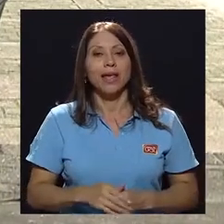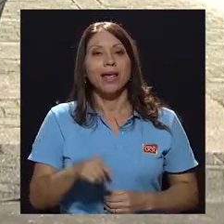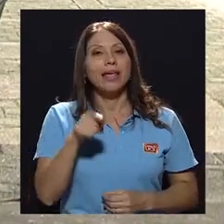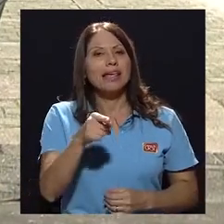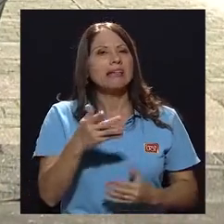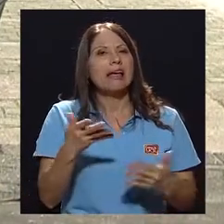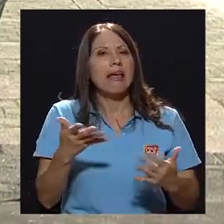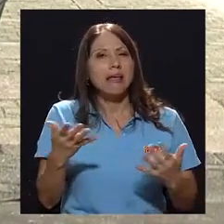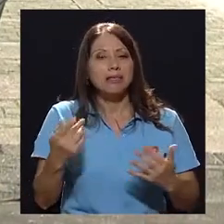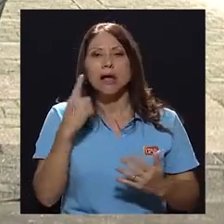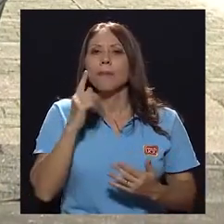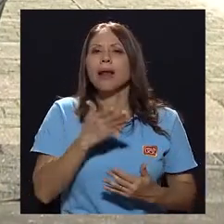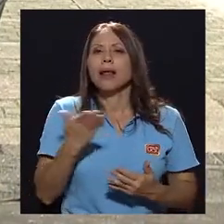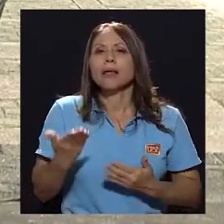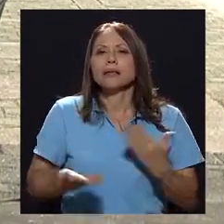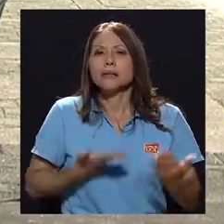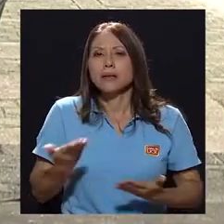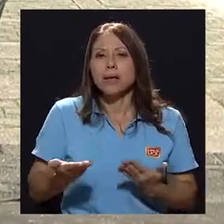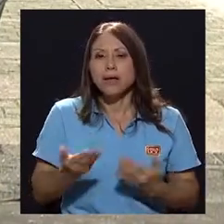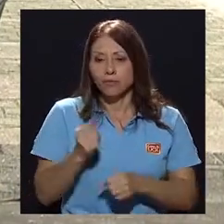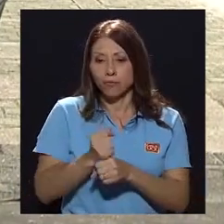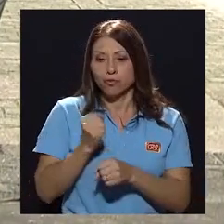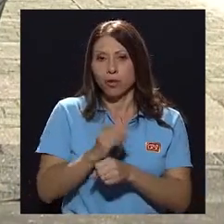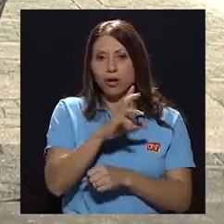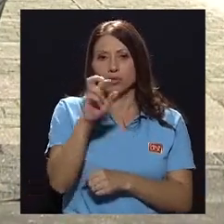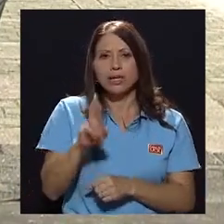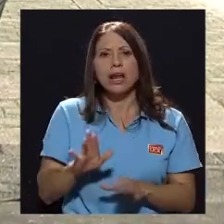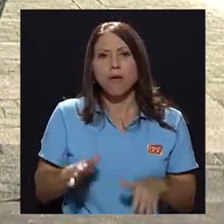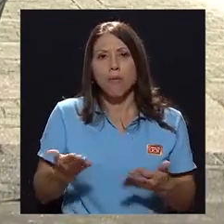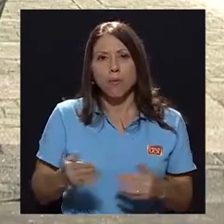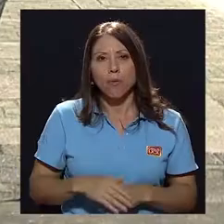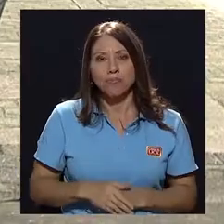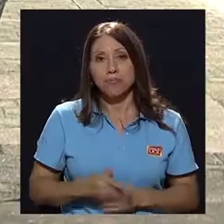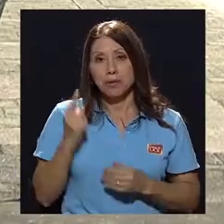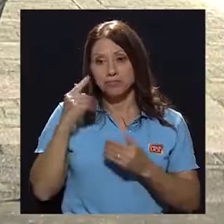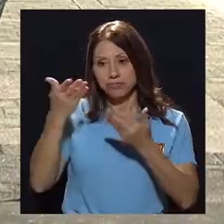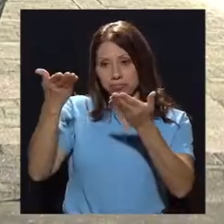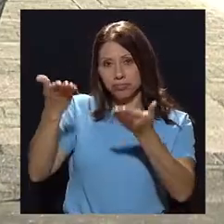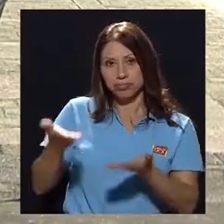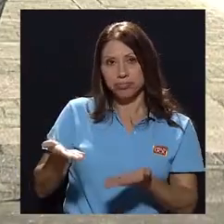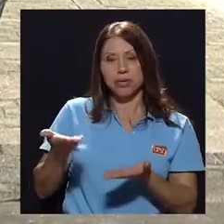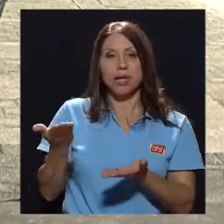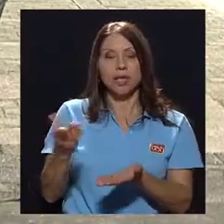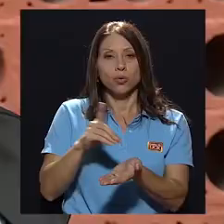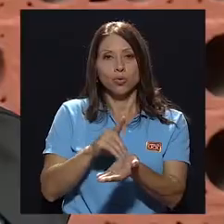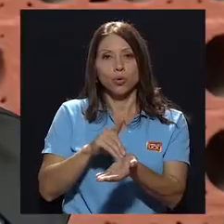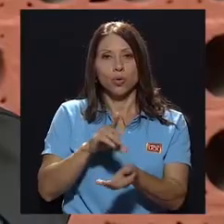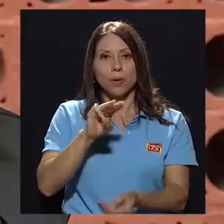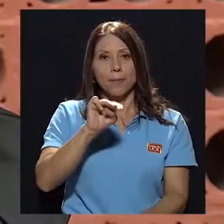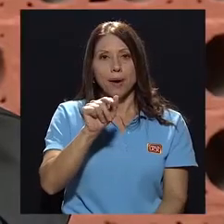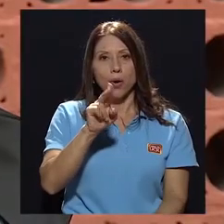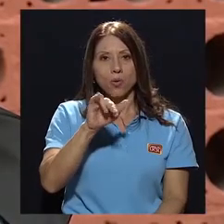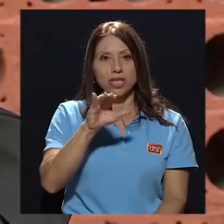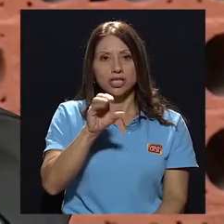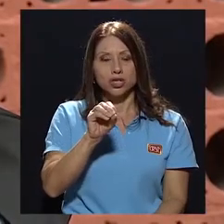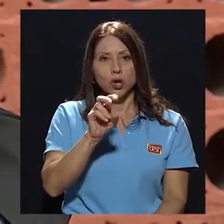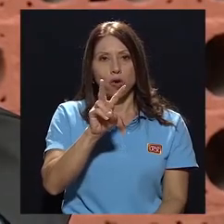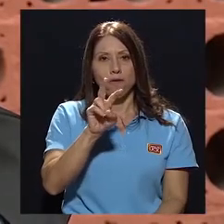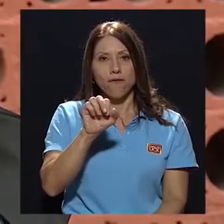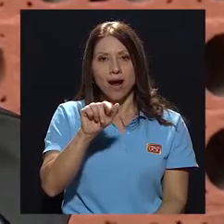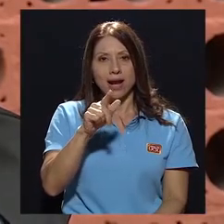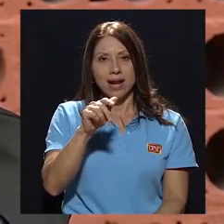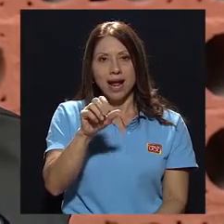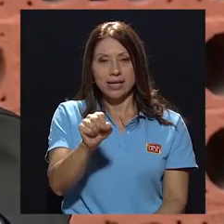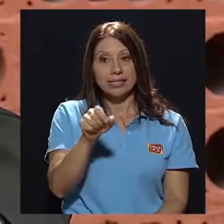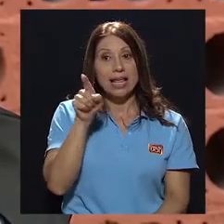¿Qué es? ¿Para qué sirven? ¿Cómo funciona aquí en Costa Rica? Para lo cual, contamos con el invitado, el doctor Mauricio Vargas,